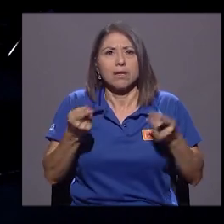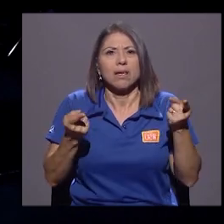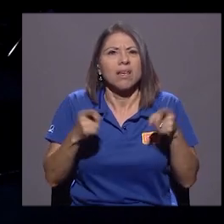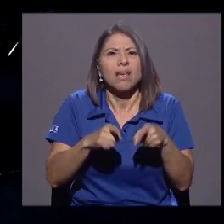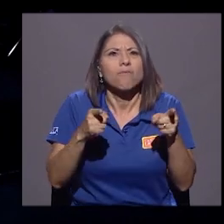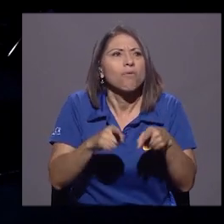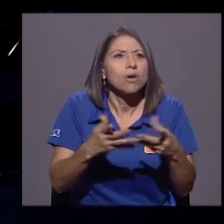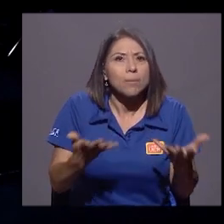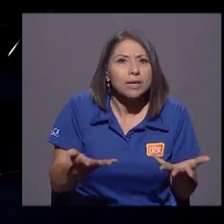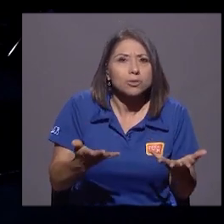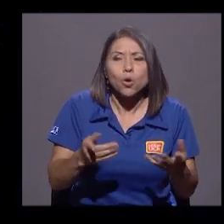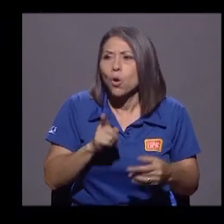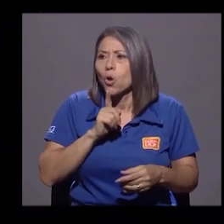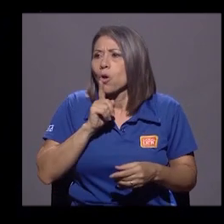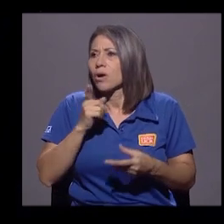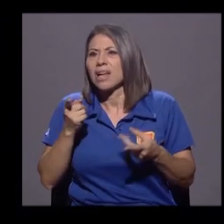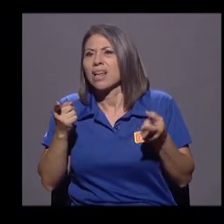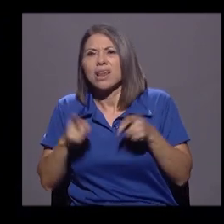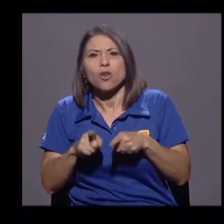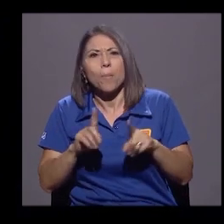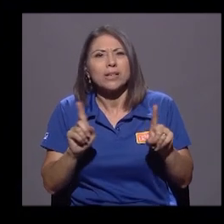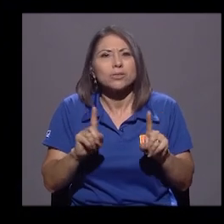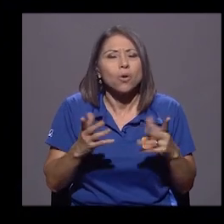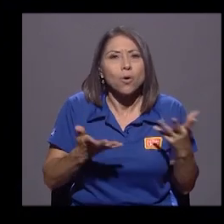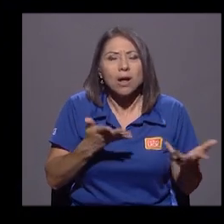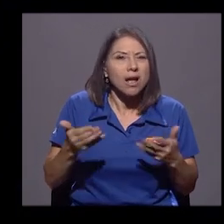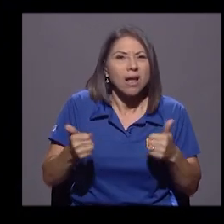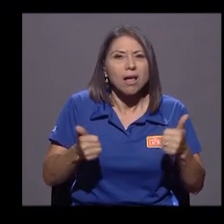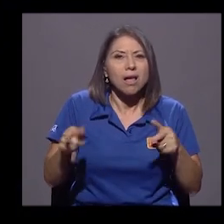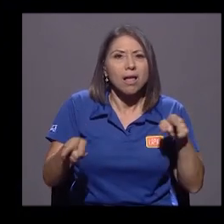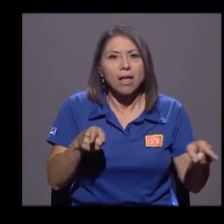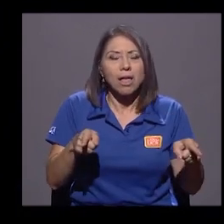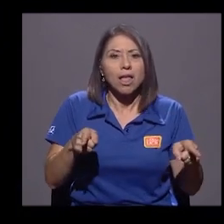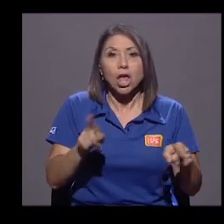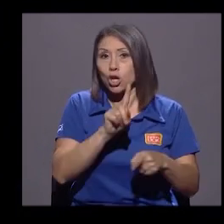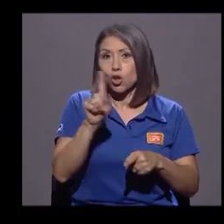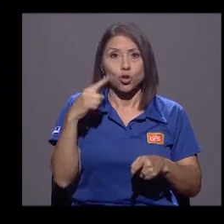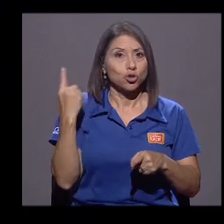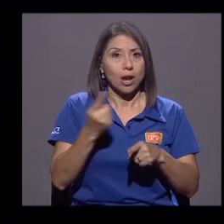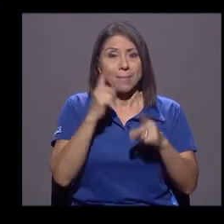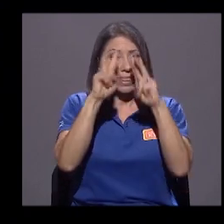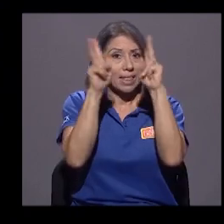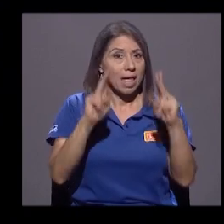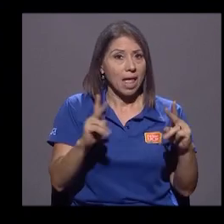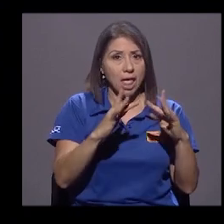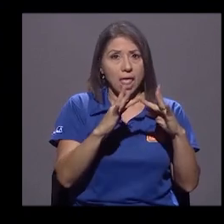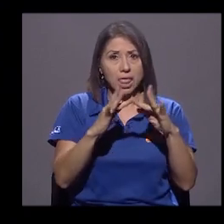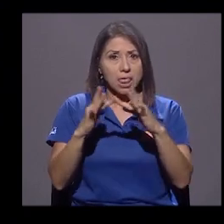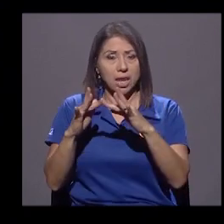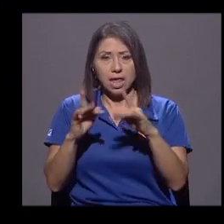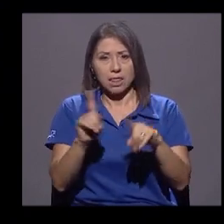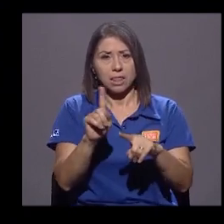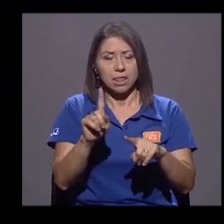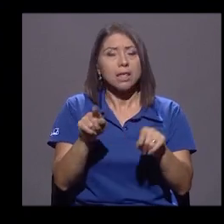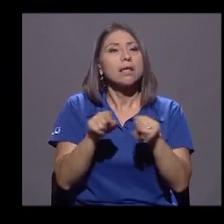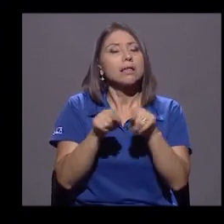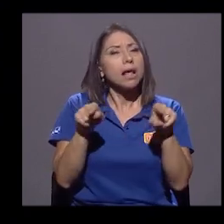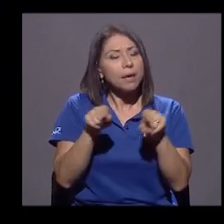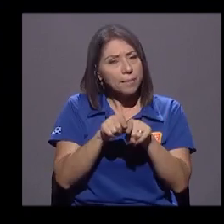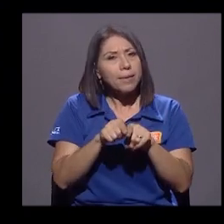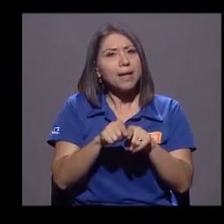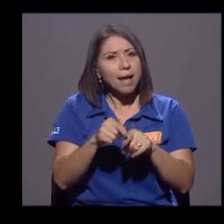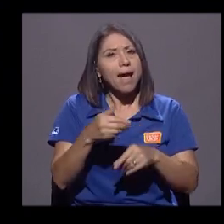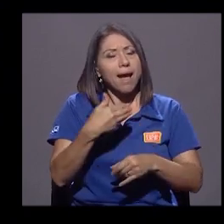pasó. Tiene que ver no solamente con internet, tiene que ver también con el hecho de que hay